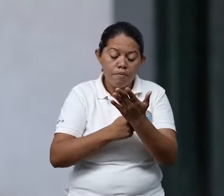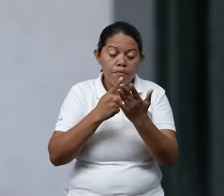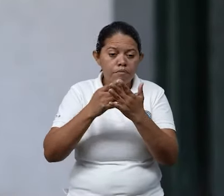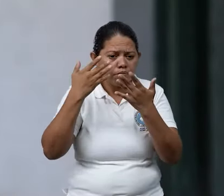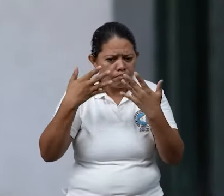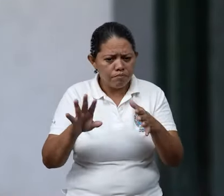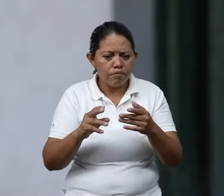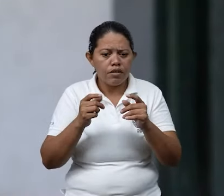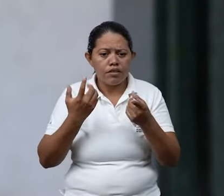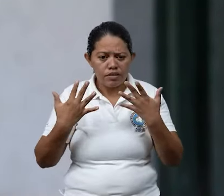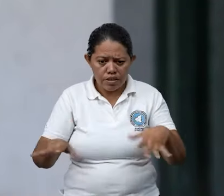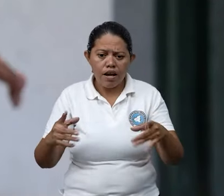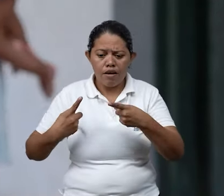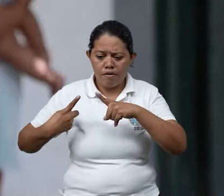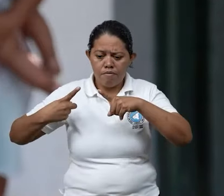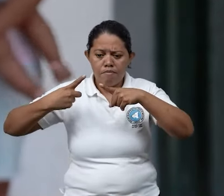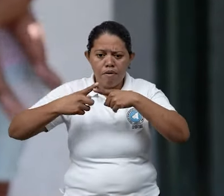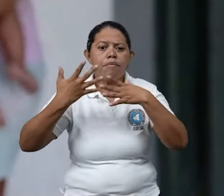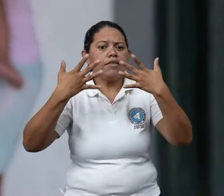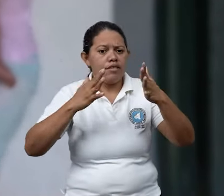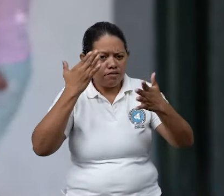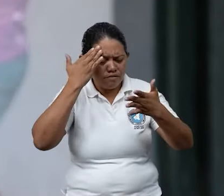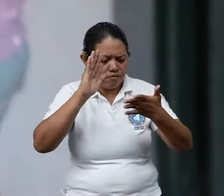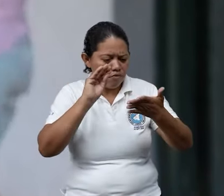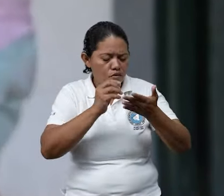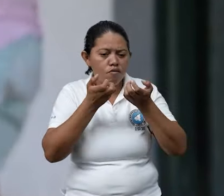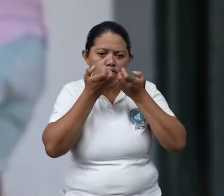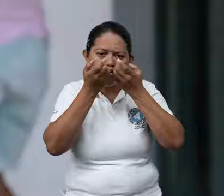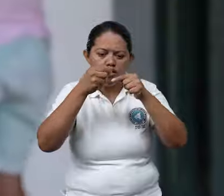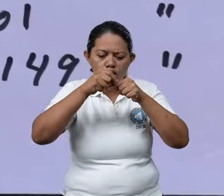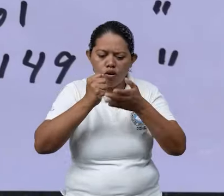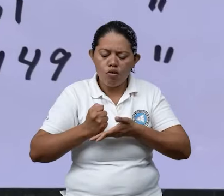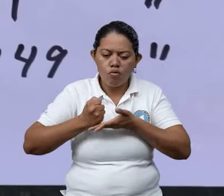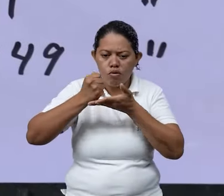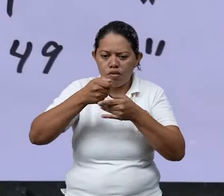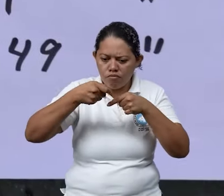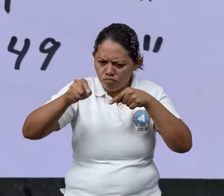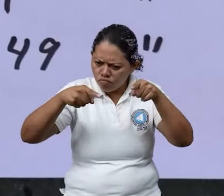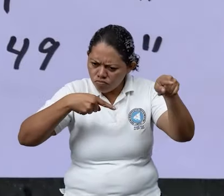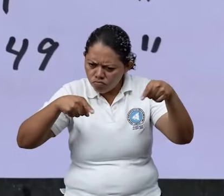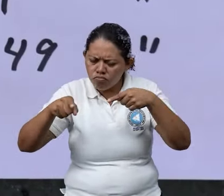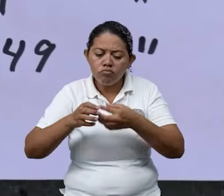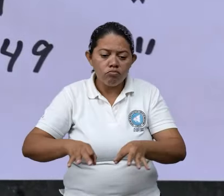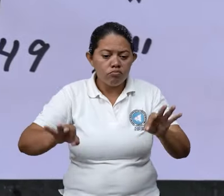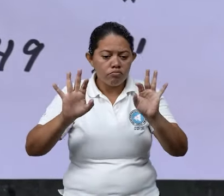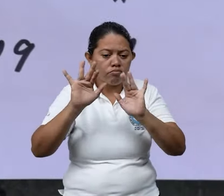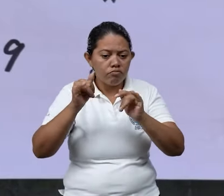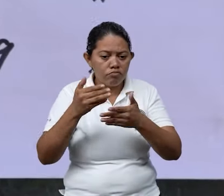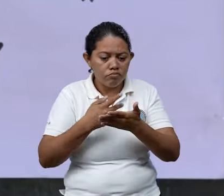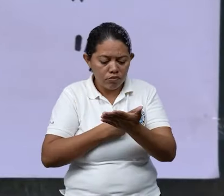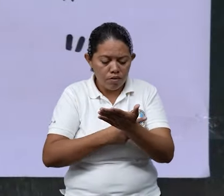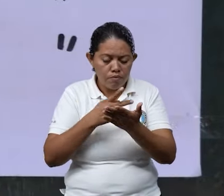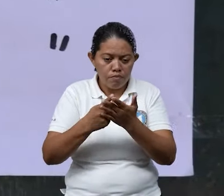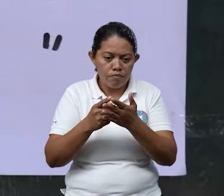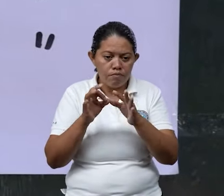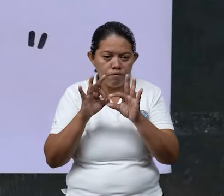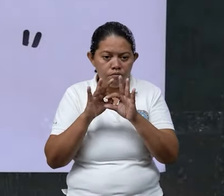ya tenemos el mapa, ¿verdad? Con el croquis, donde tenemos todas las rutas de evacuaciones. Y en lo que es el plan